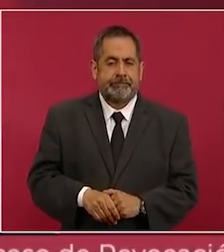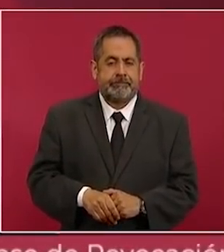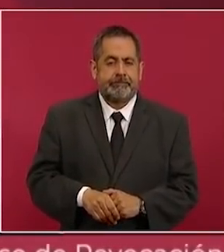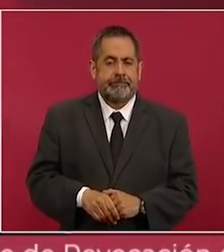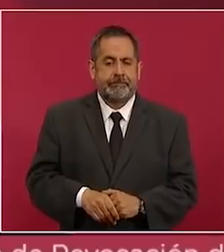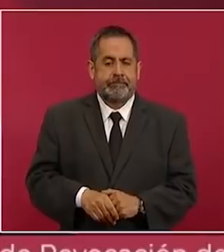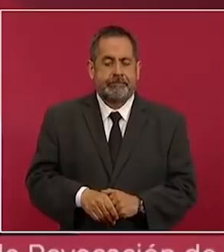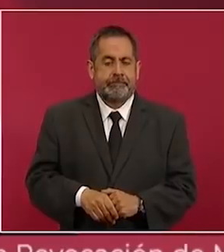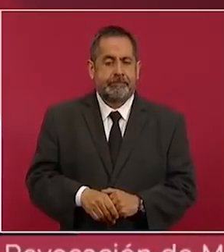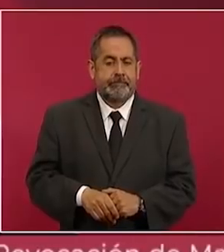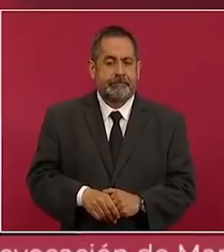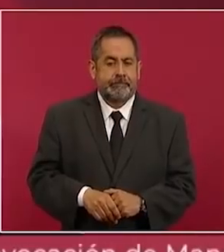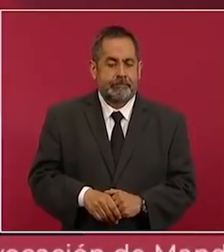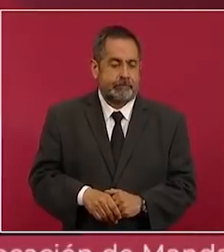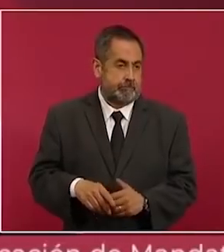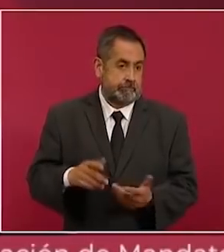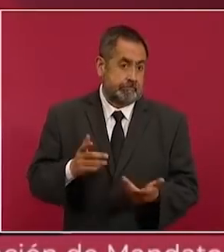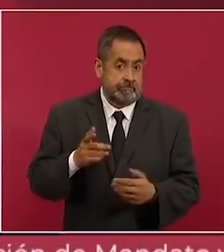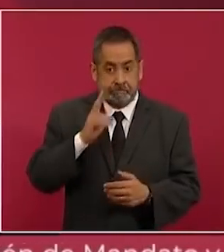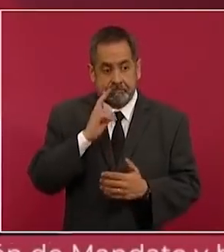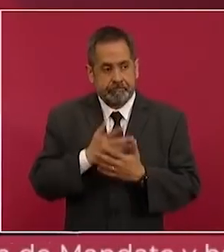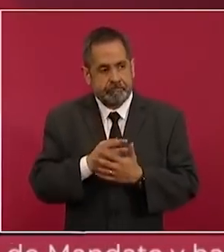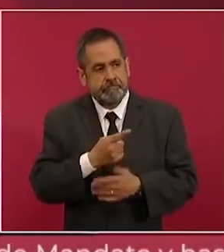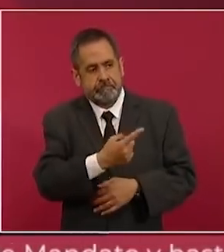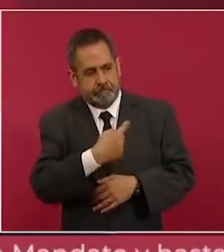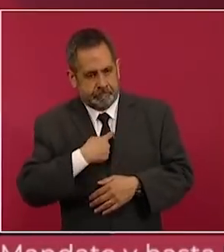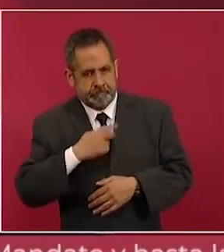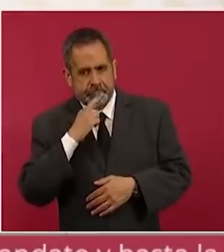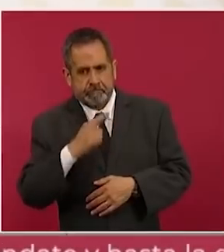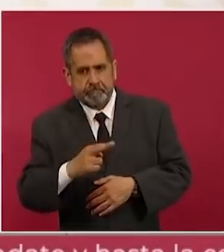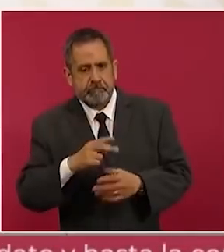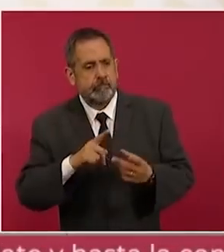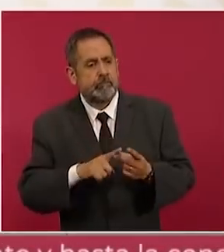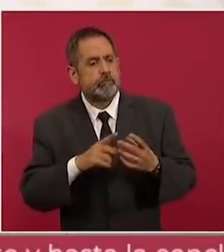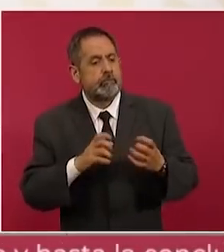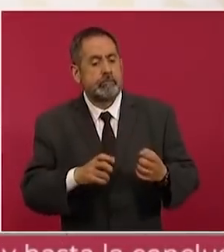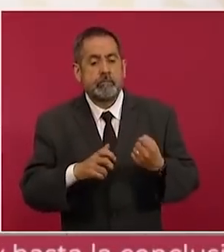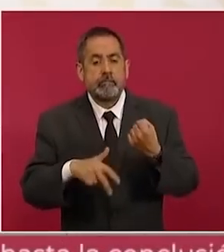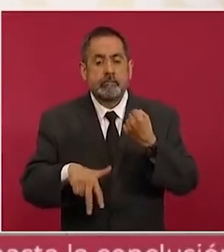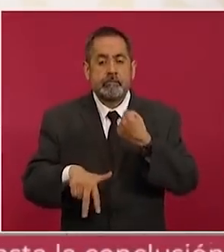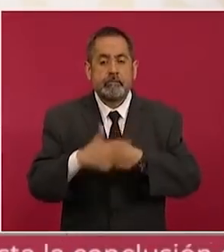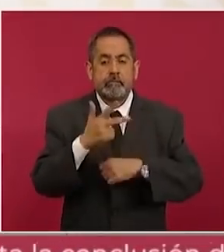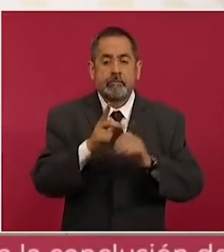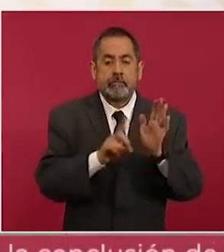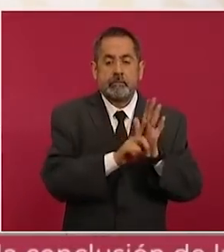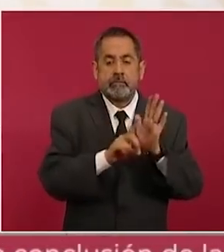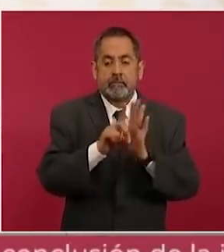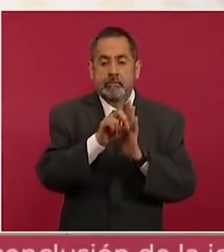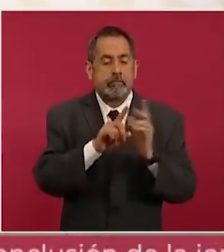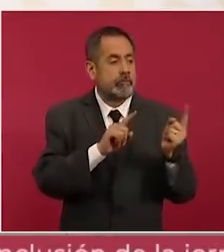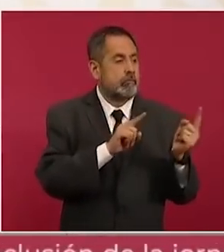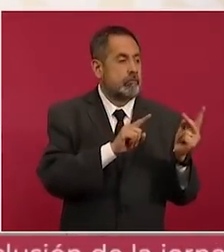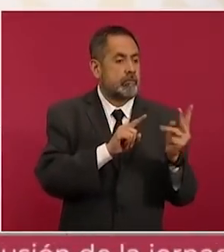Ahora estoy esperando que responda dónde están los 13 departamentos que tiene